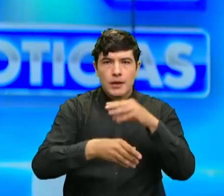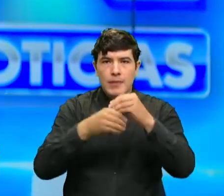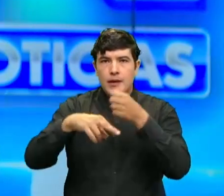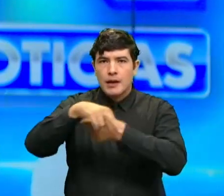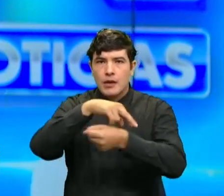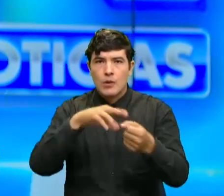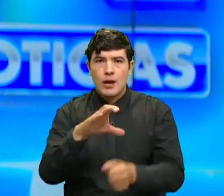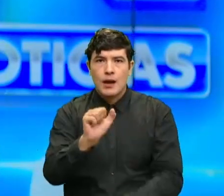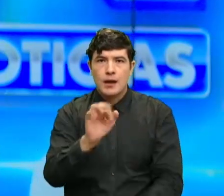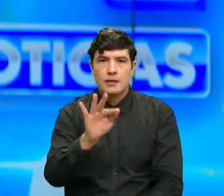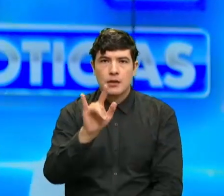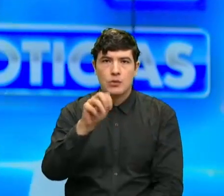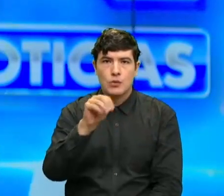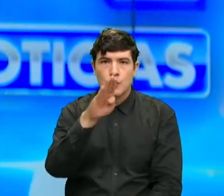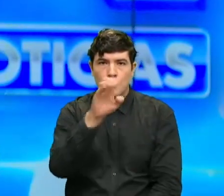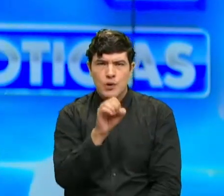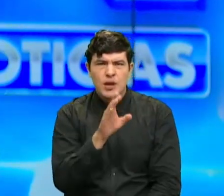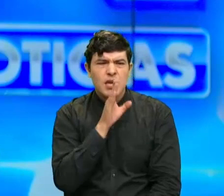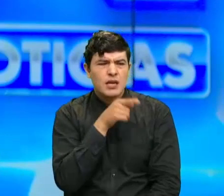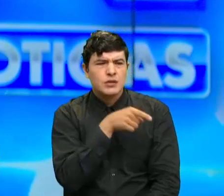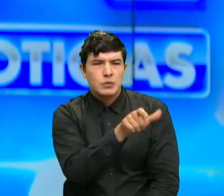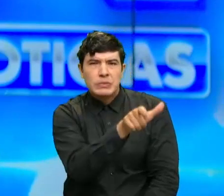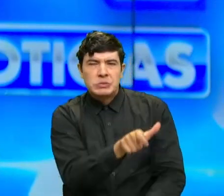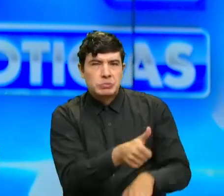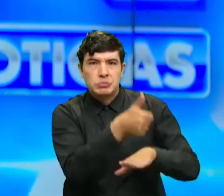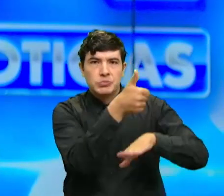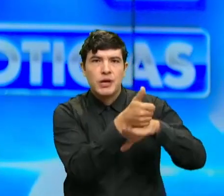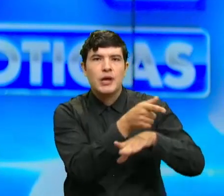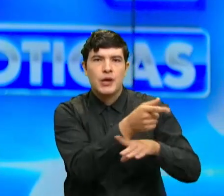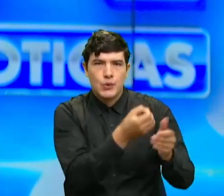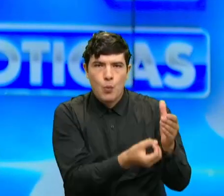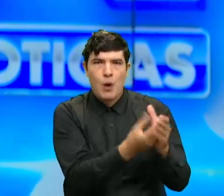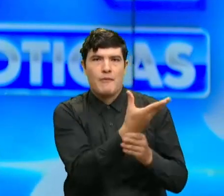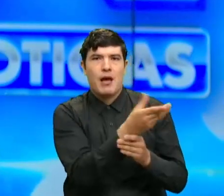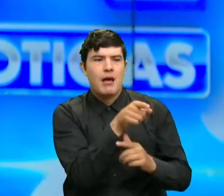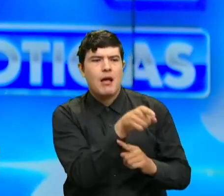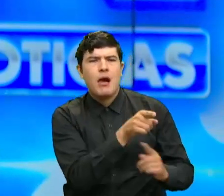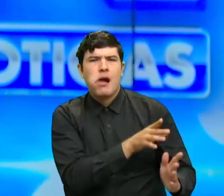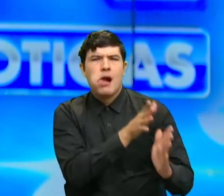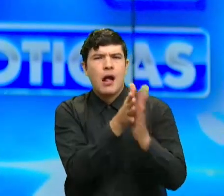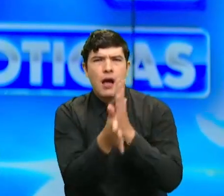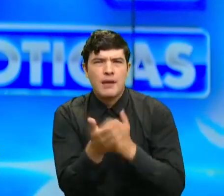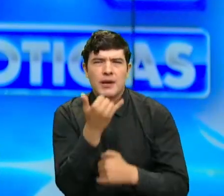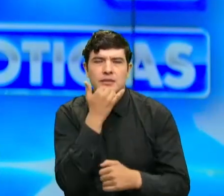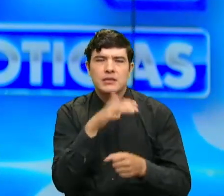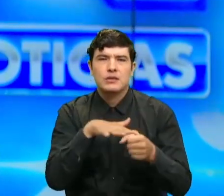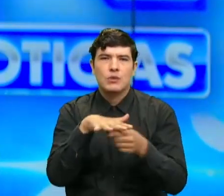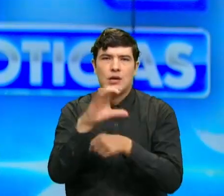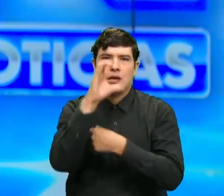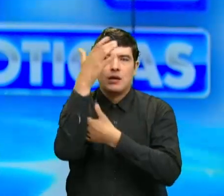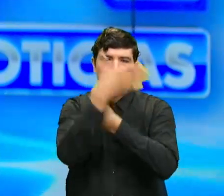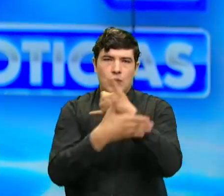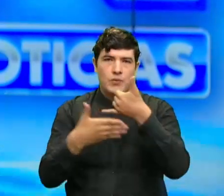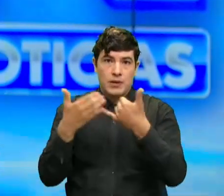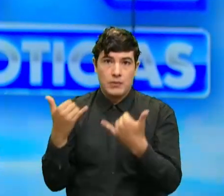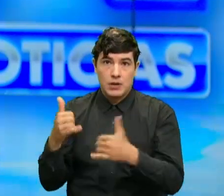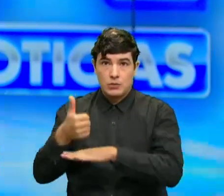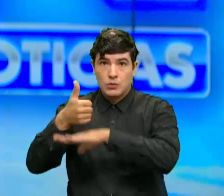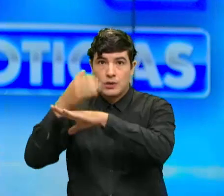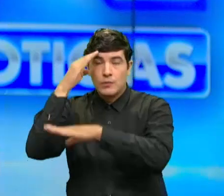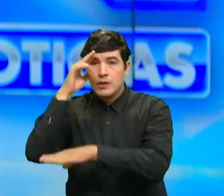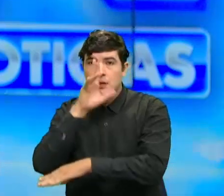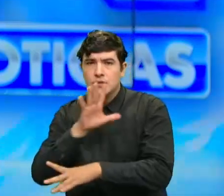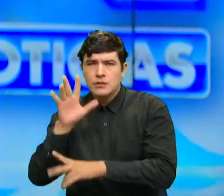En la grabación habla quién sería uno de los nuevos comandantes de la zona acerca de la situación que se registra en el país. Las autoridades investigan este